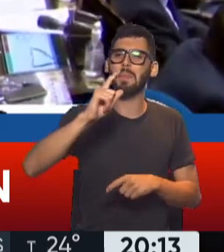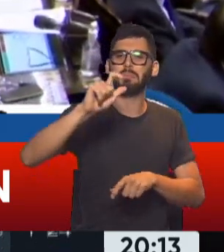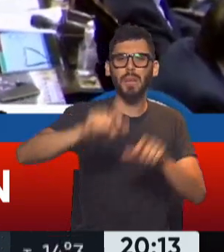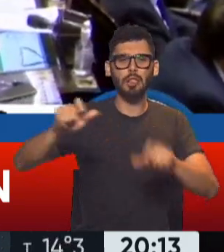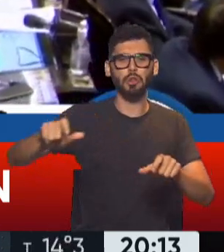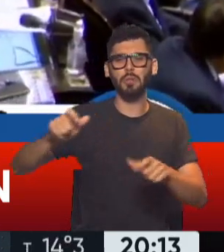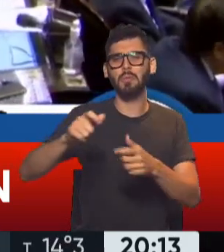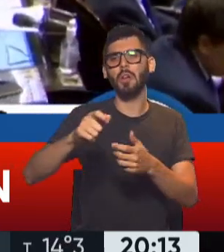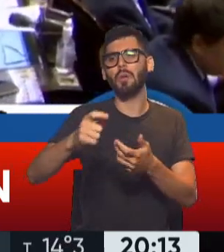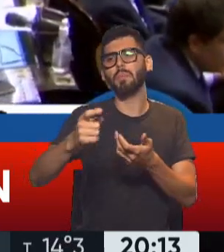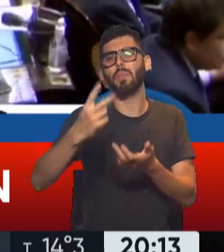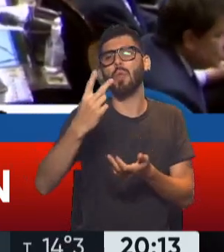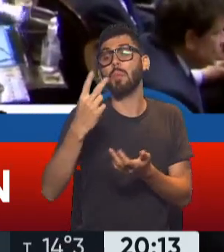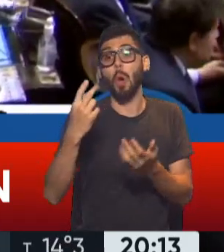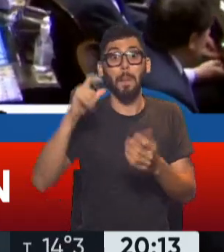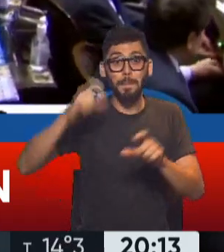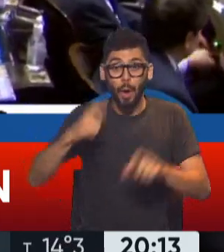menos del 2% del padrón.